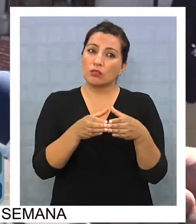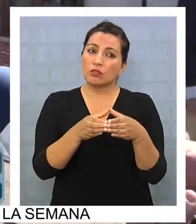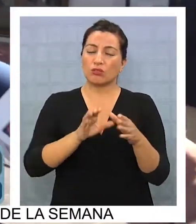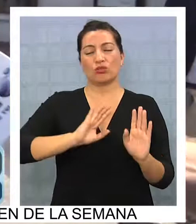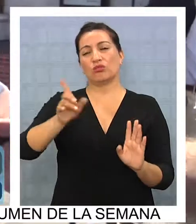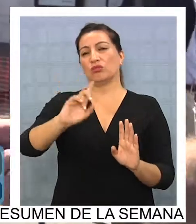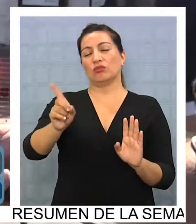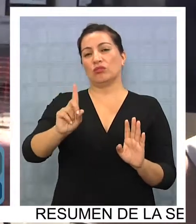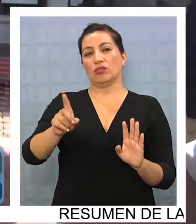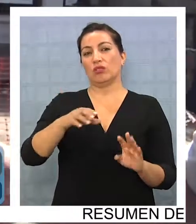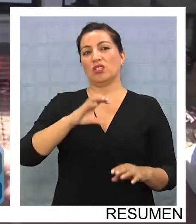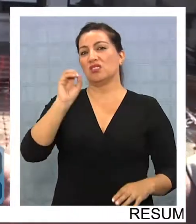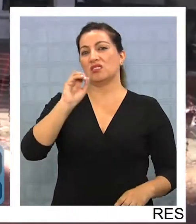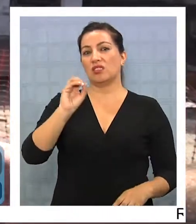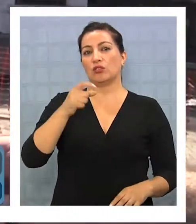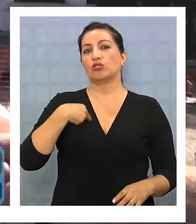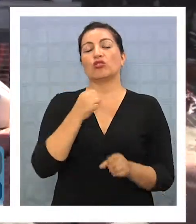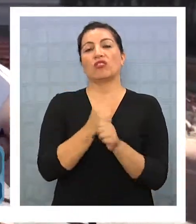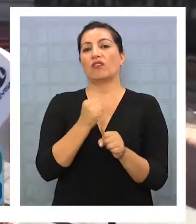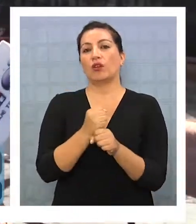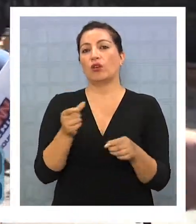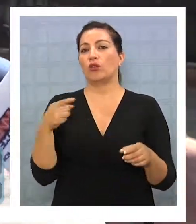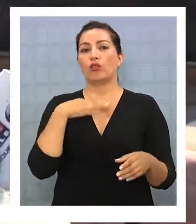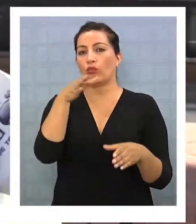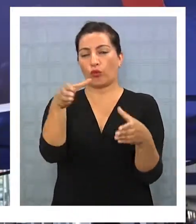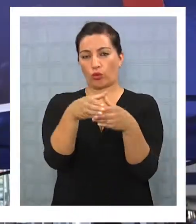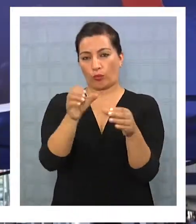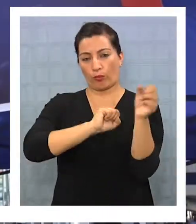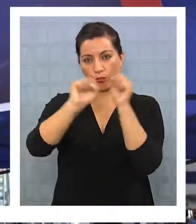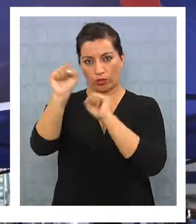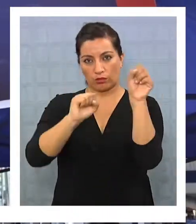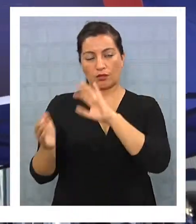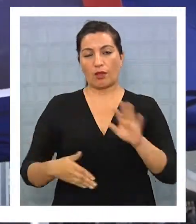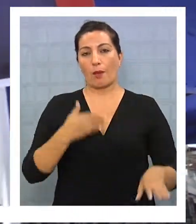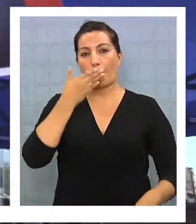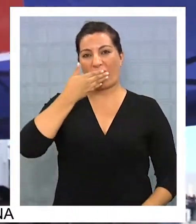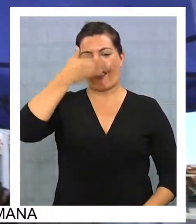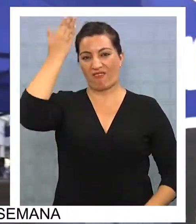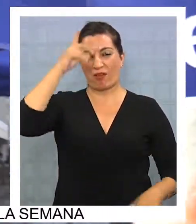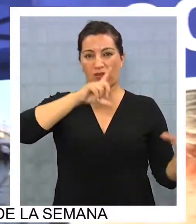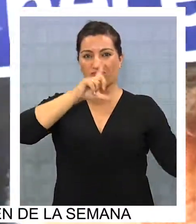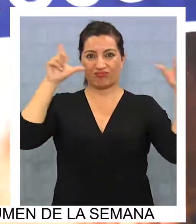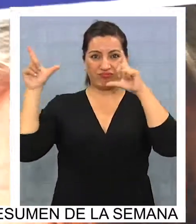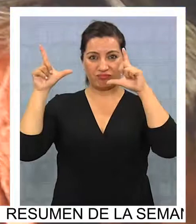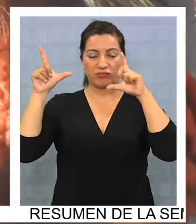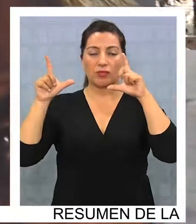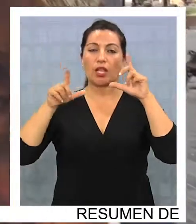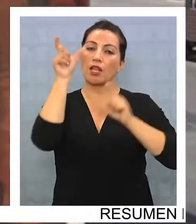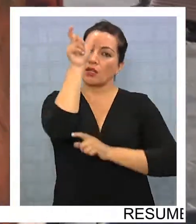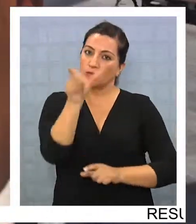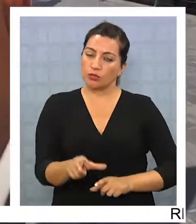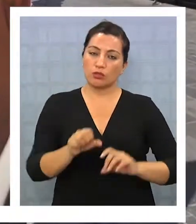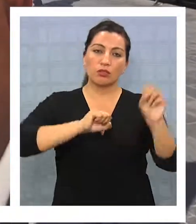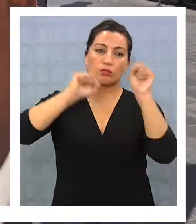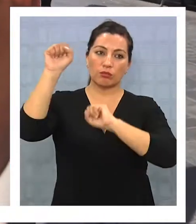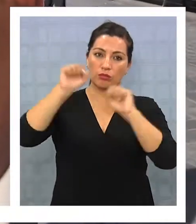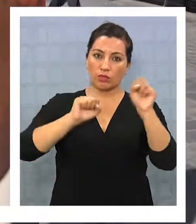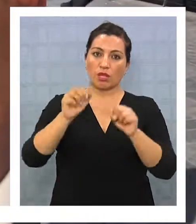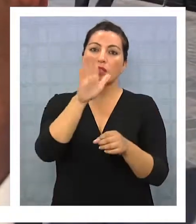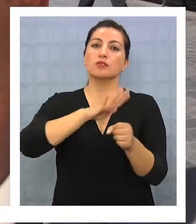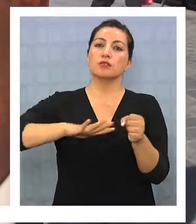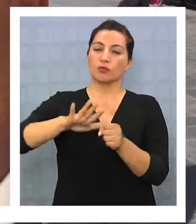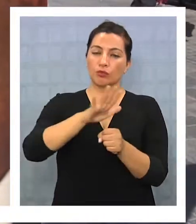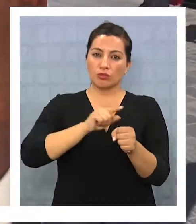No, ninguno. ¿Por qué no? Porque yo trabajo, no vivo de los partidos políticos. La mala fama que se han hecho nuestros políticos pasa por varias